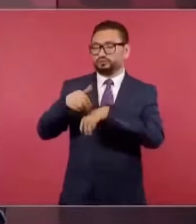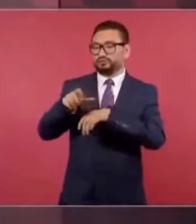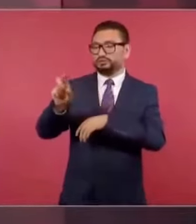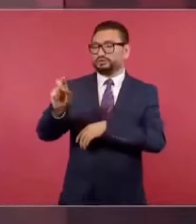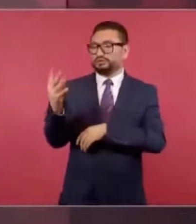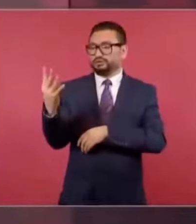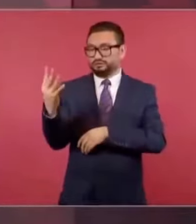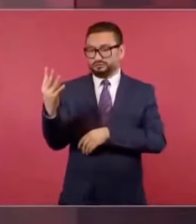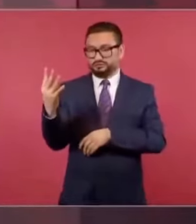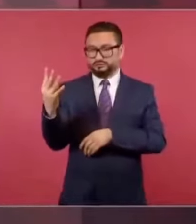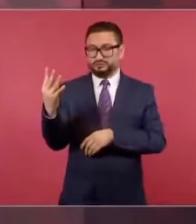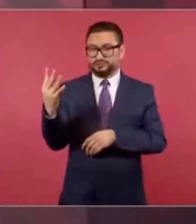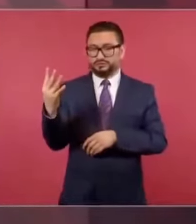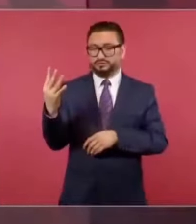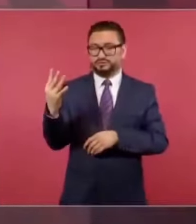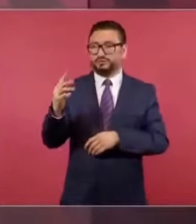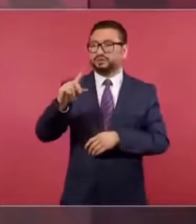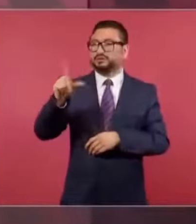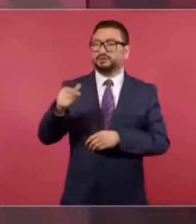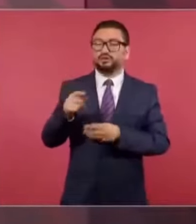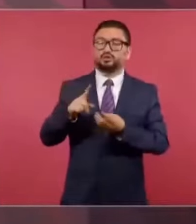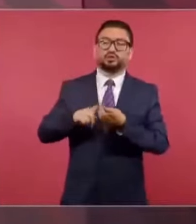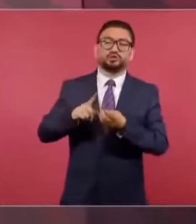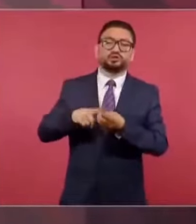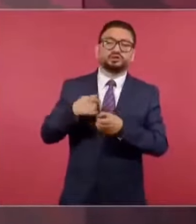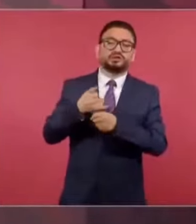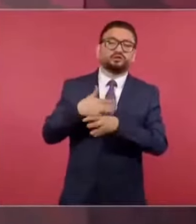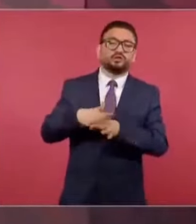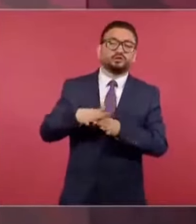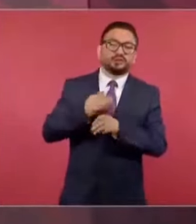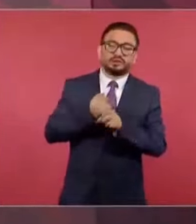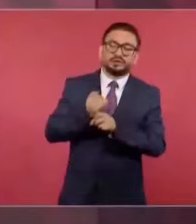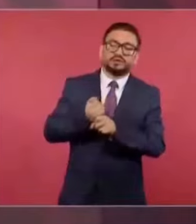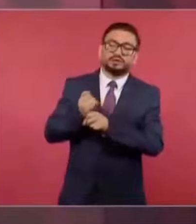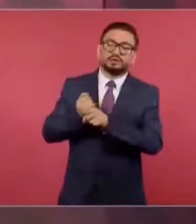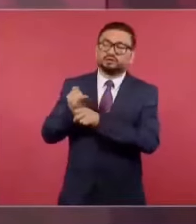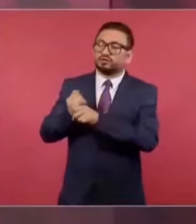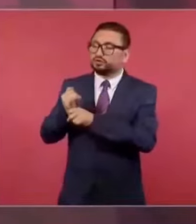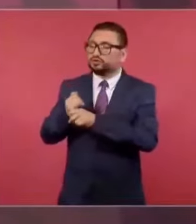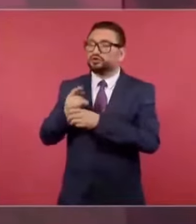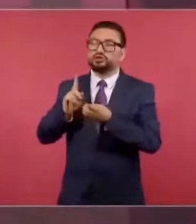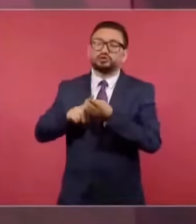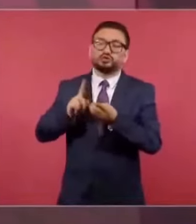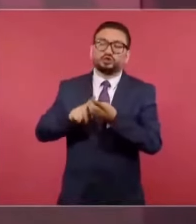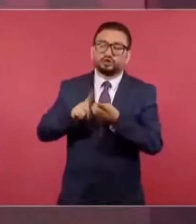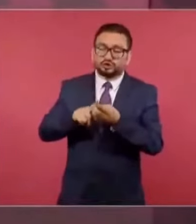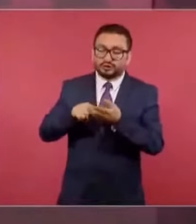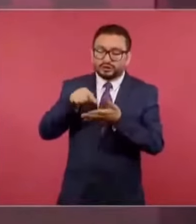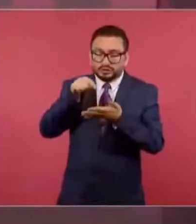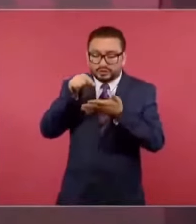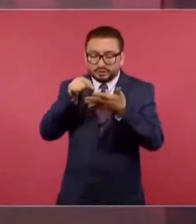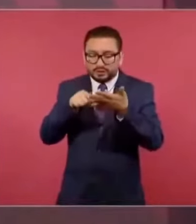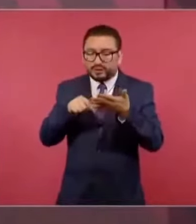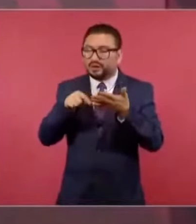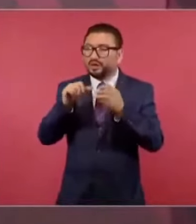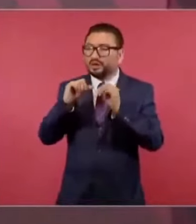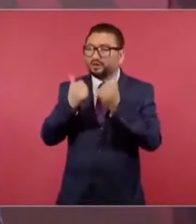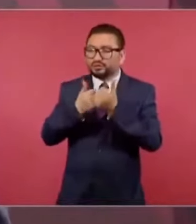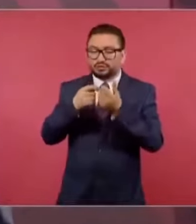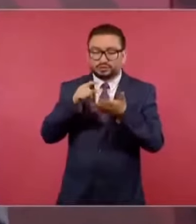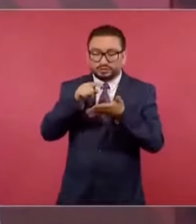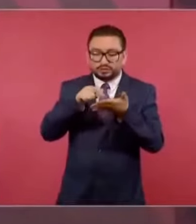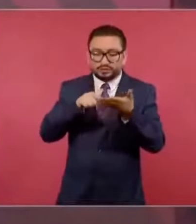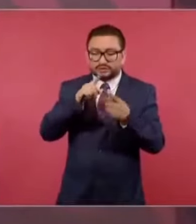y vas a ver las fuentes, pero resulta que todas esas organizaciones están